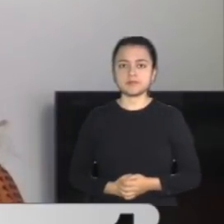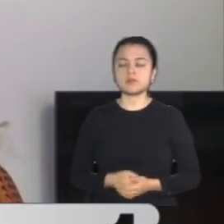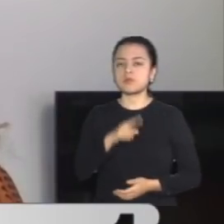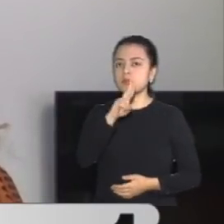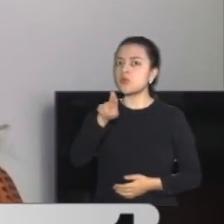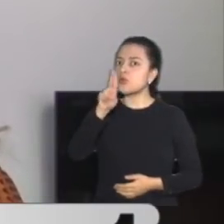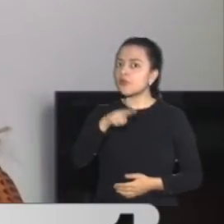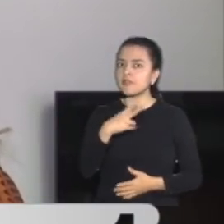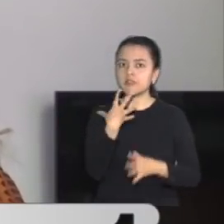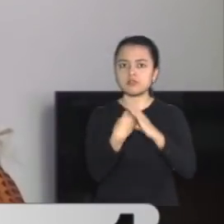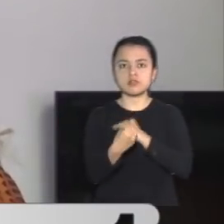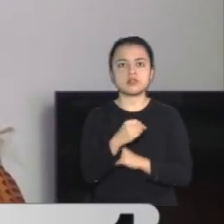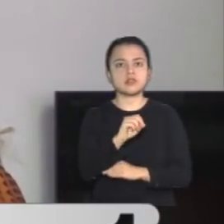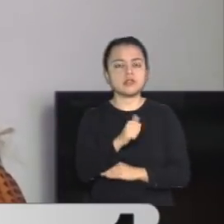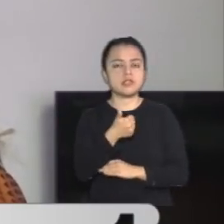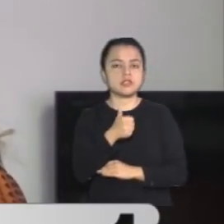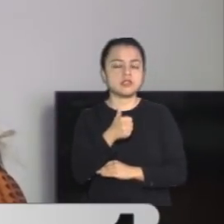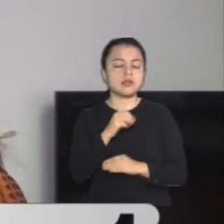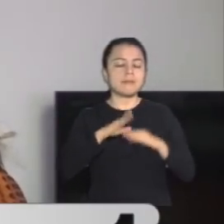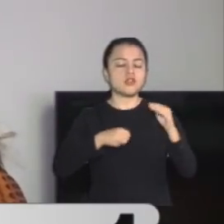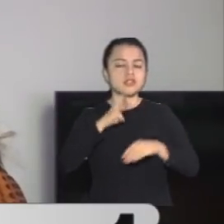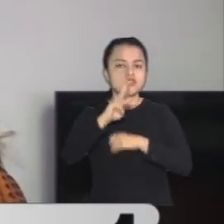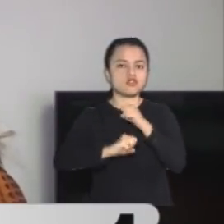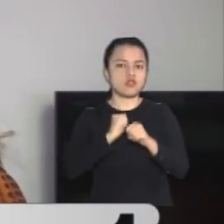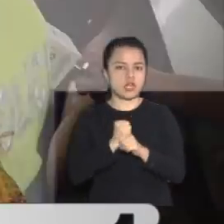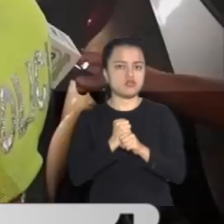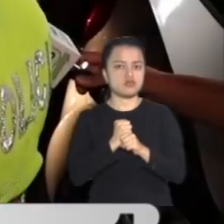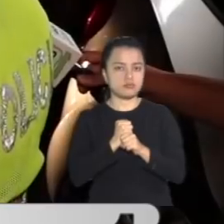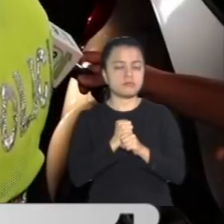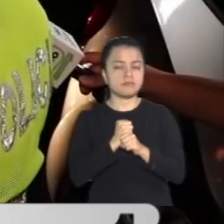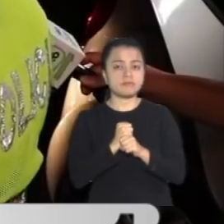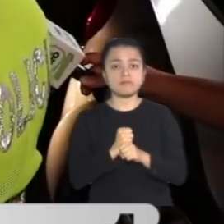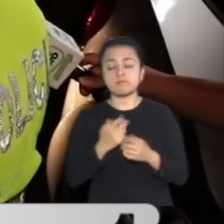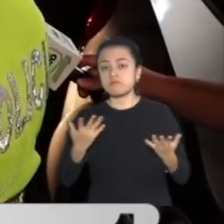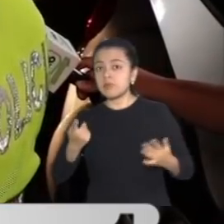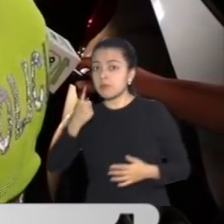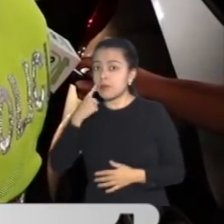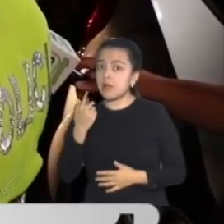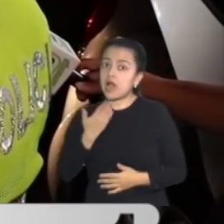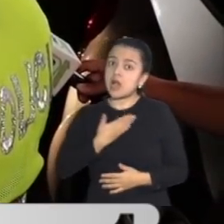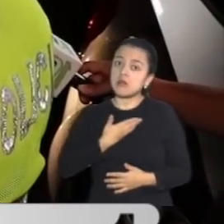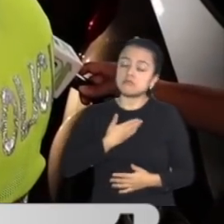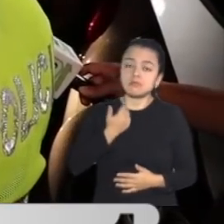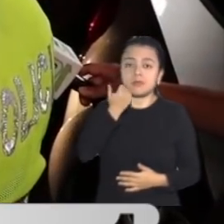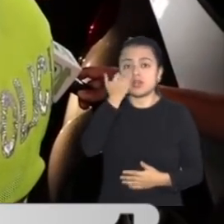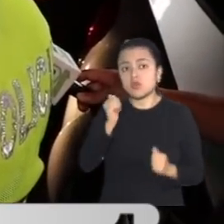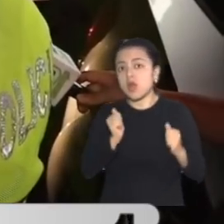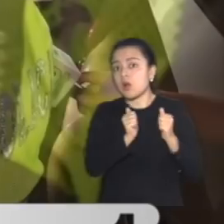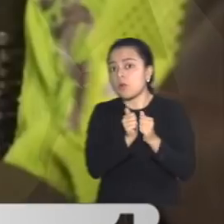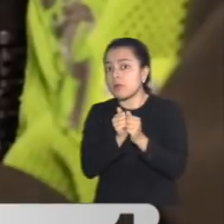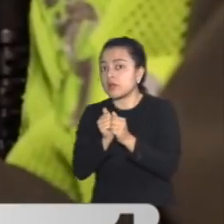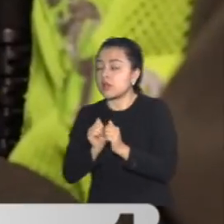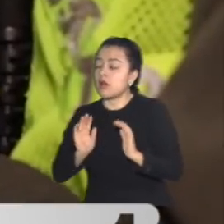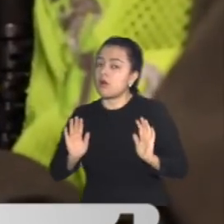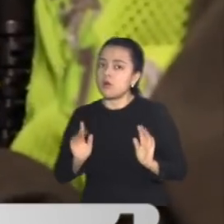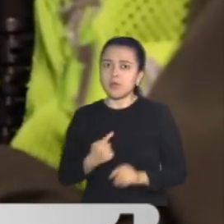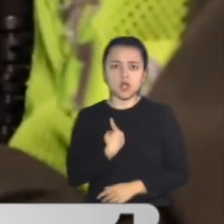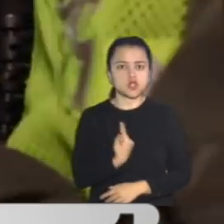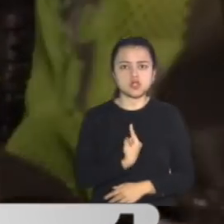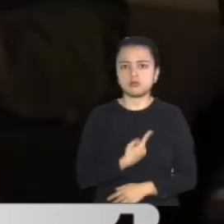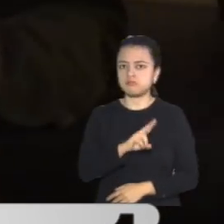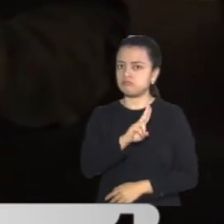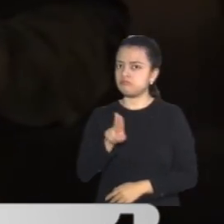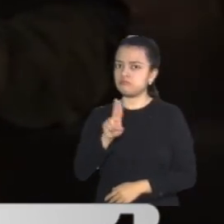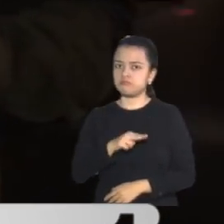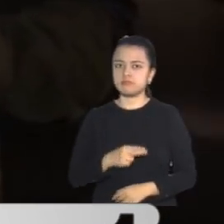menores de edad que no se encuentren con sus padres o un adulto responsable, su acudiente. Según la Administración Municipal, el decreto se